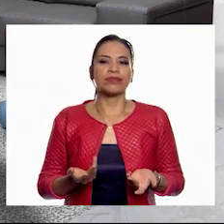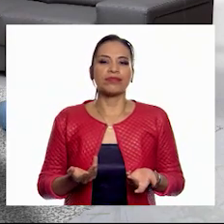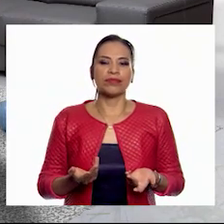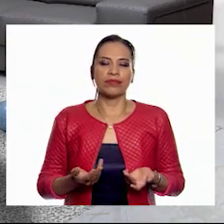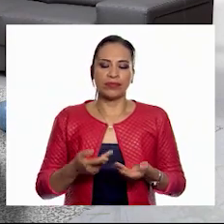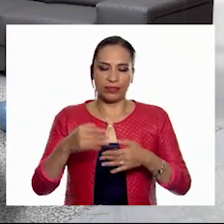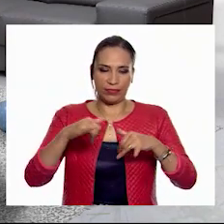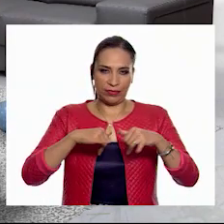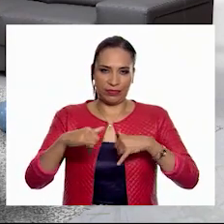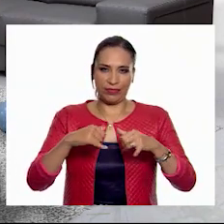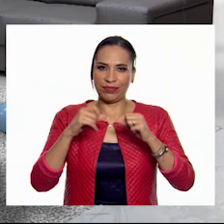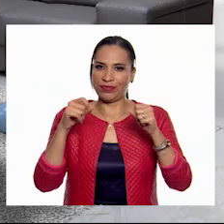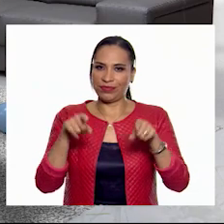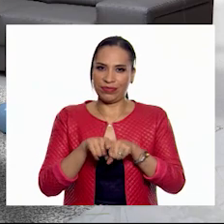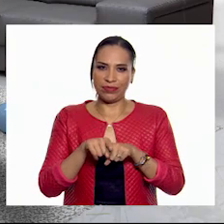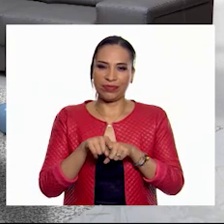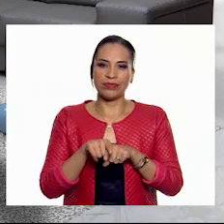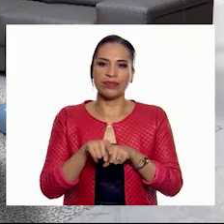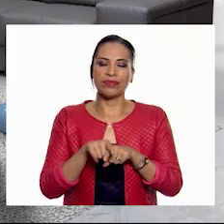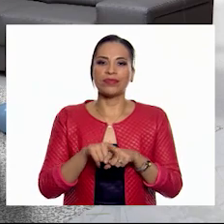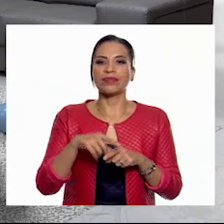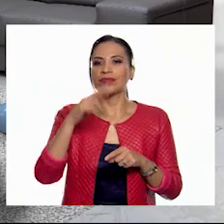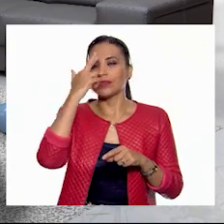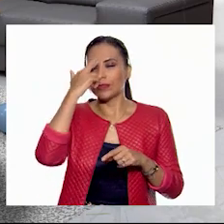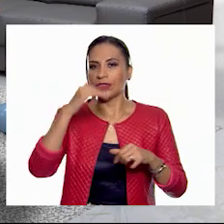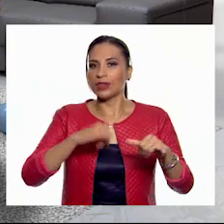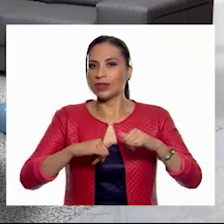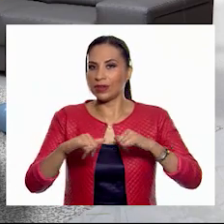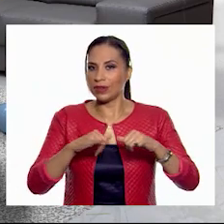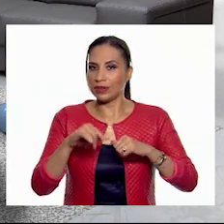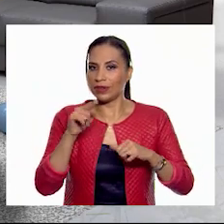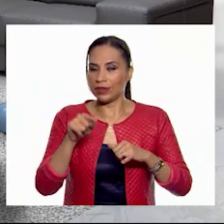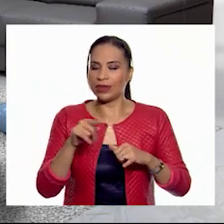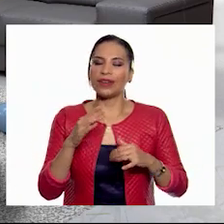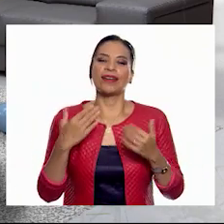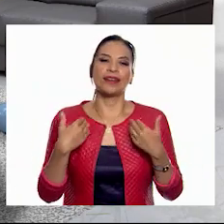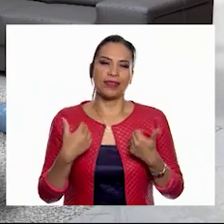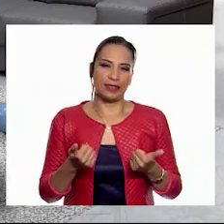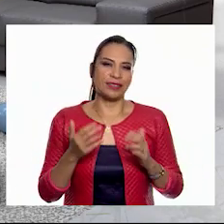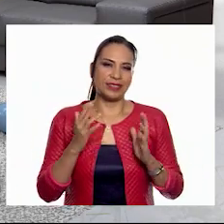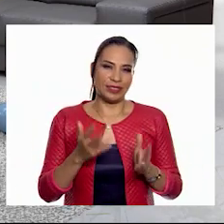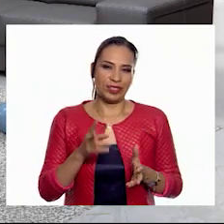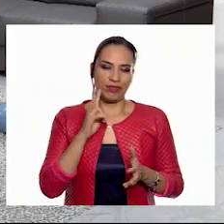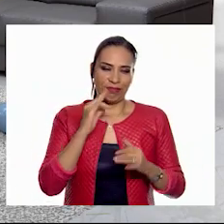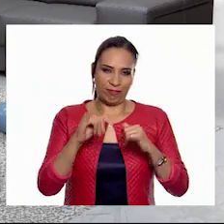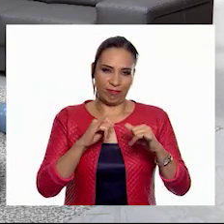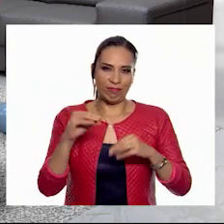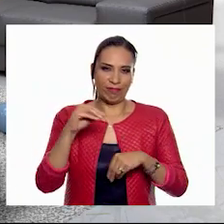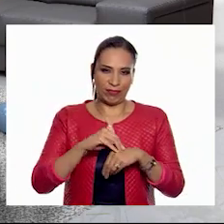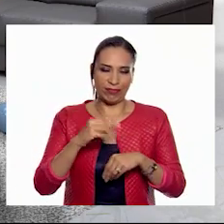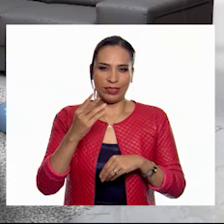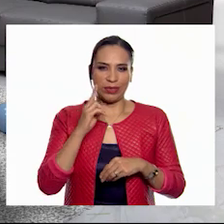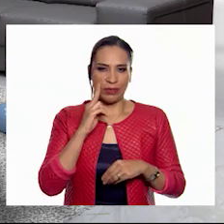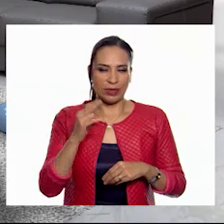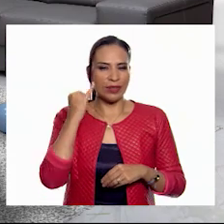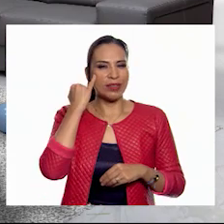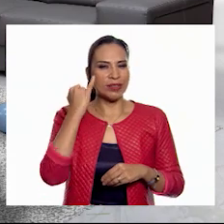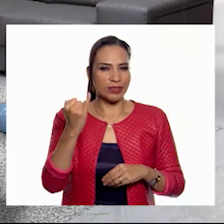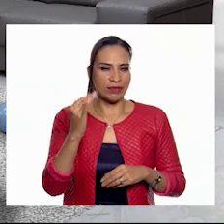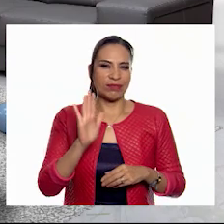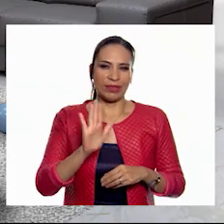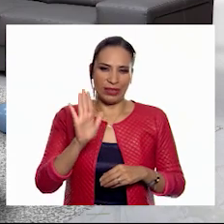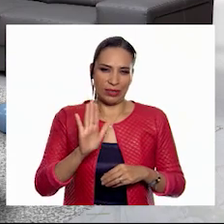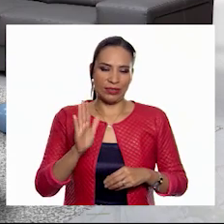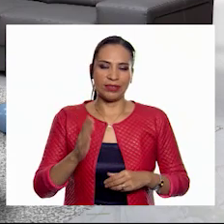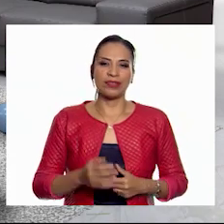el mapa... El mismo, lo mismo. Ya no es... Recuerda, es un mapa. Ah, ya te entendí. ¿Listo? Convirtió en un mapa. Sí, es un mapa. Imaginen que es un